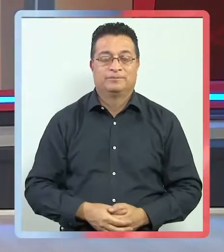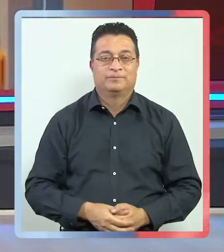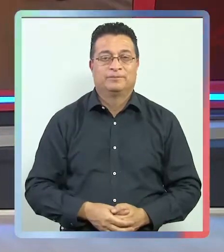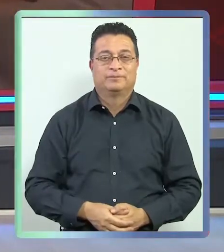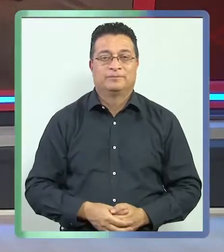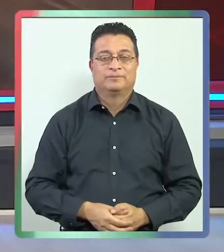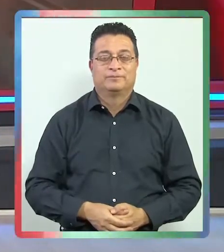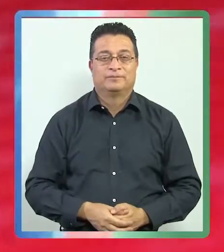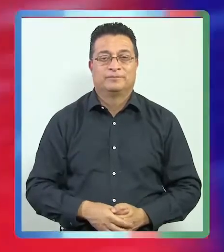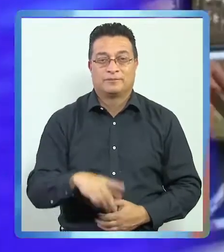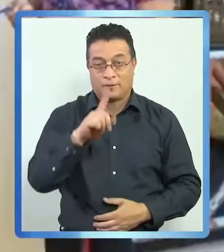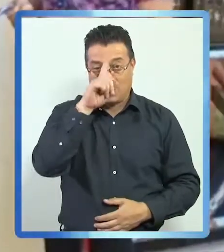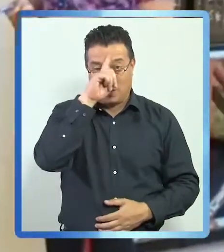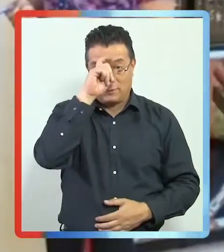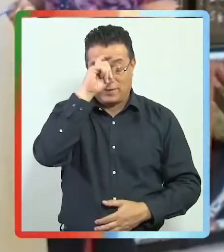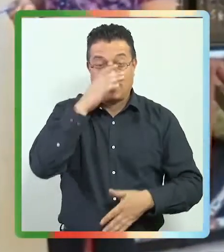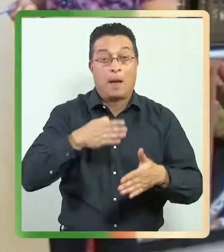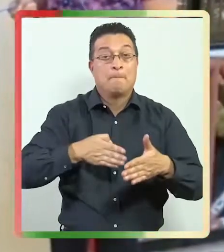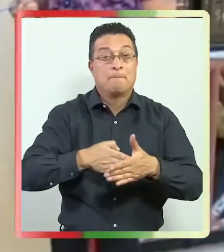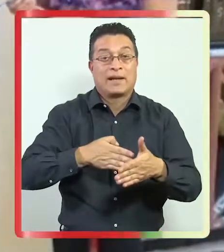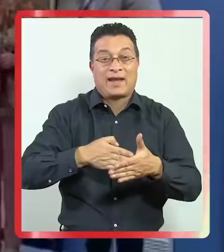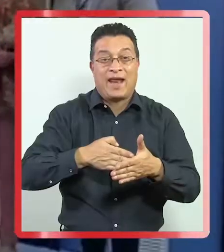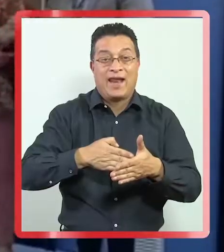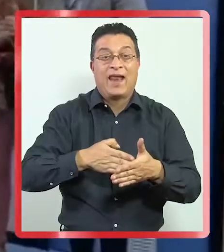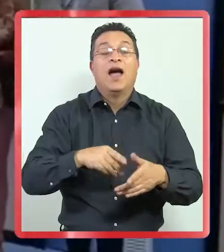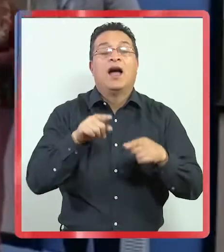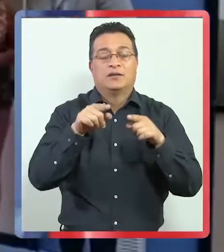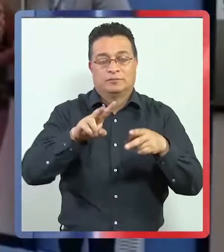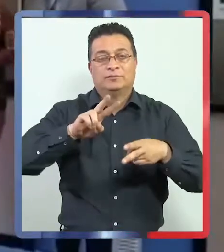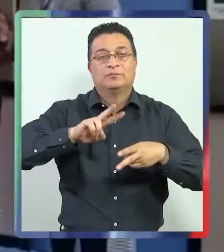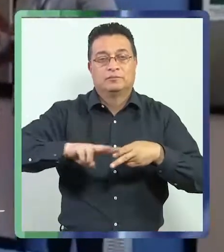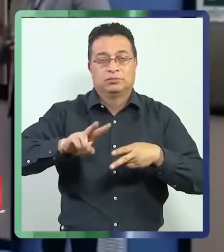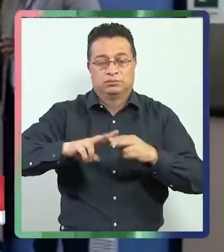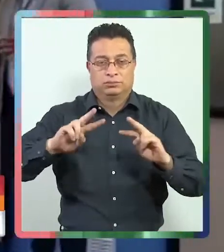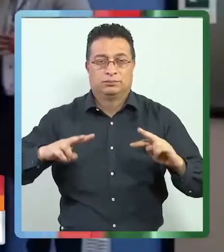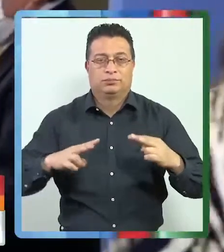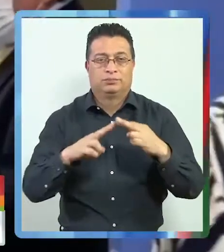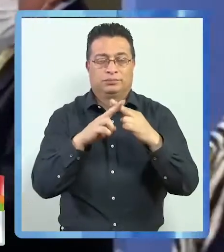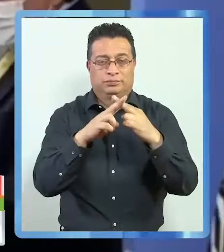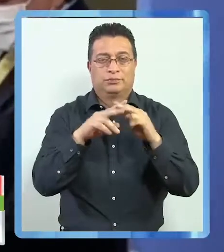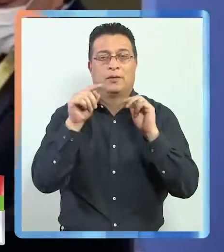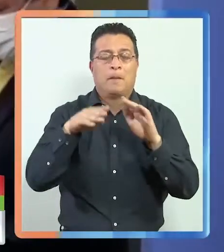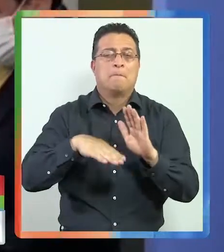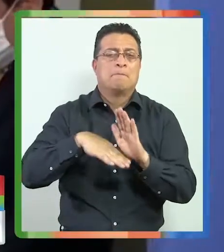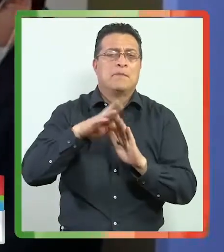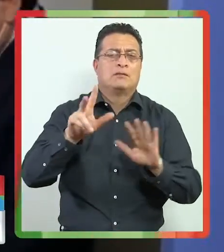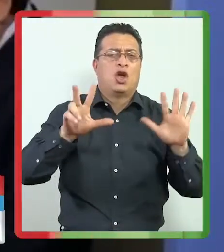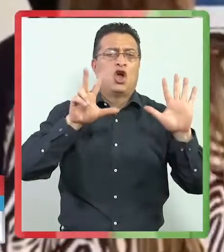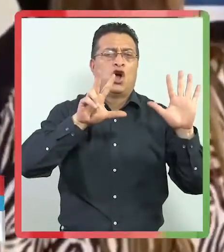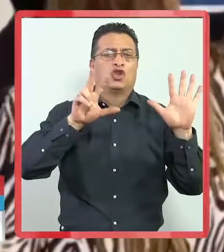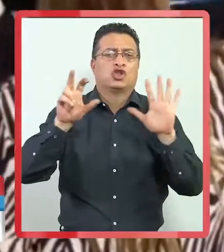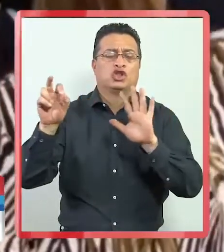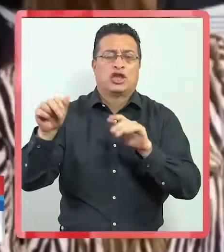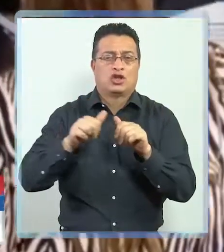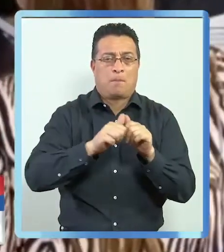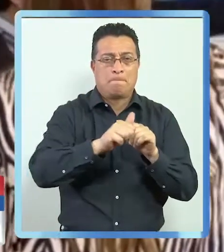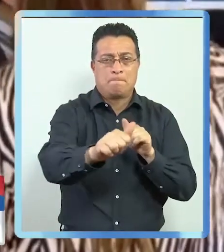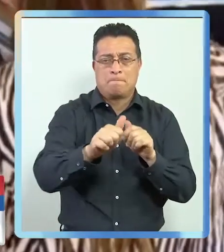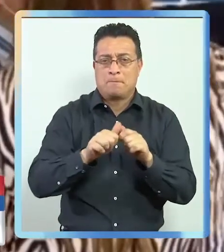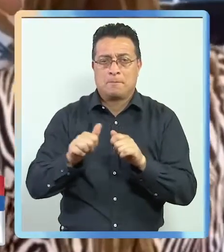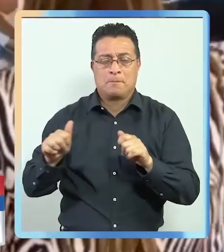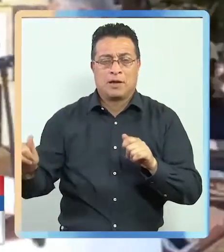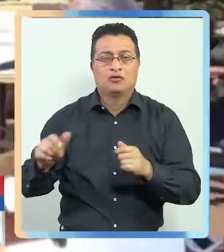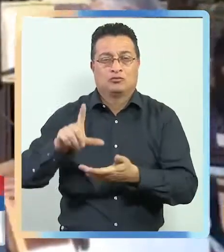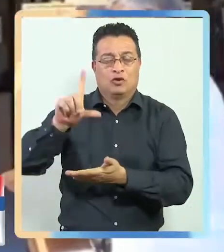de Linares. En el hospital de Parral se ejecutaron la remodelación y conservación de más de 800